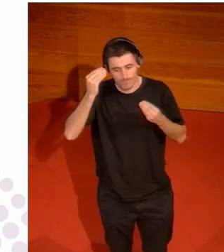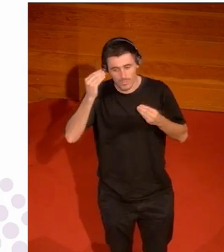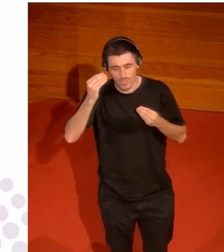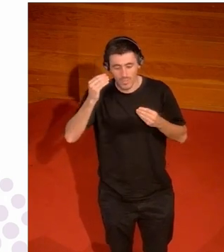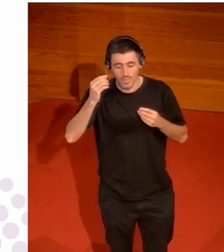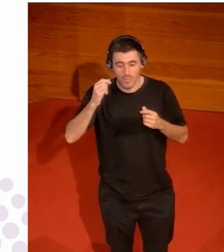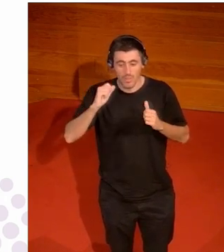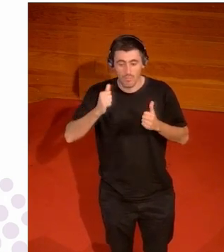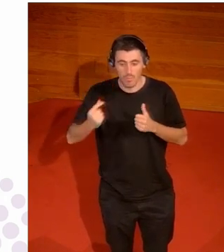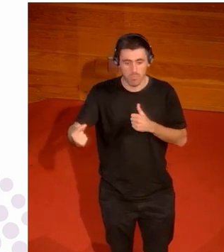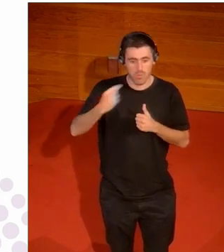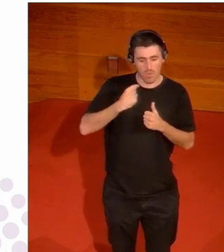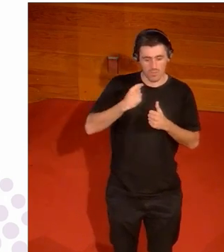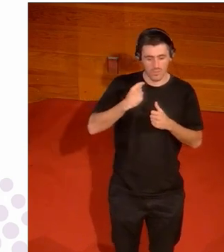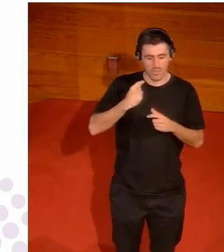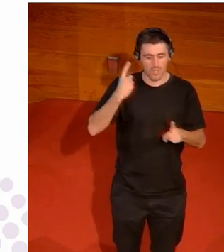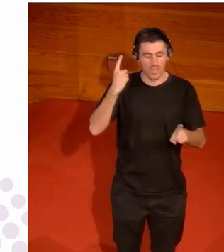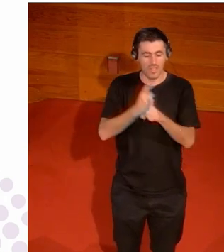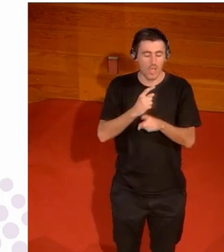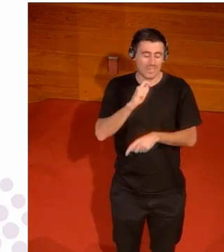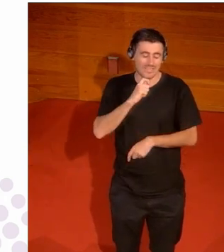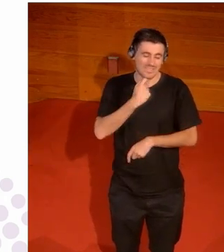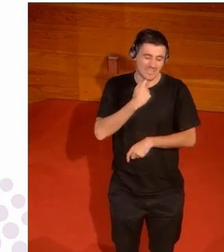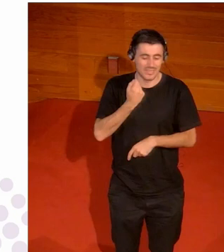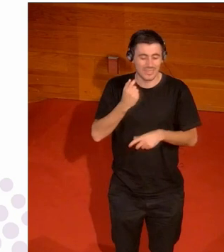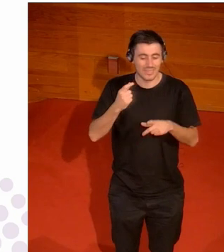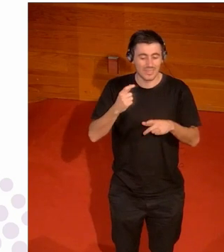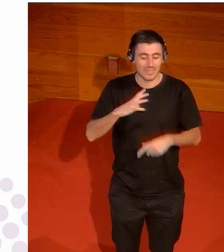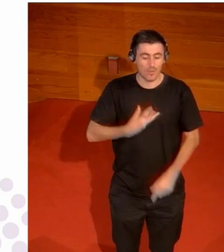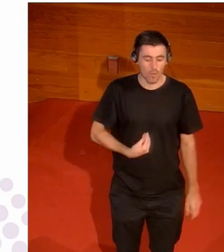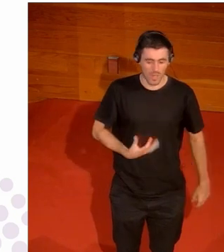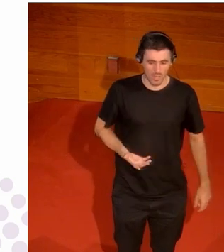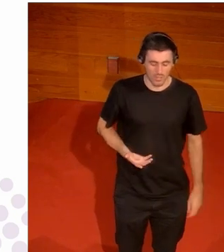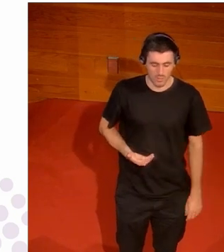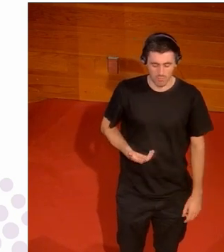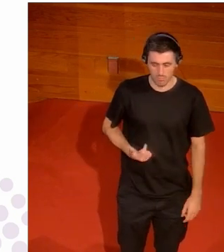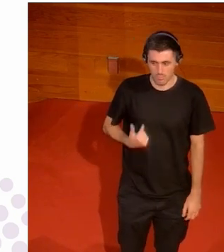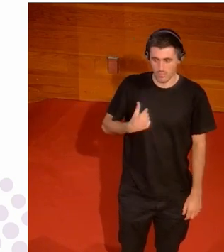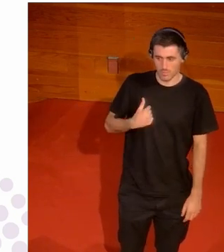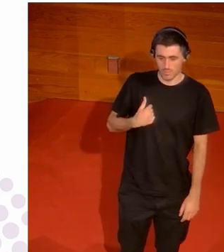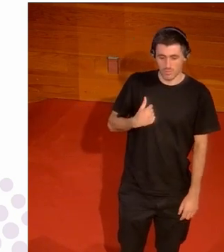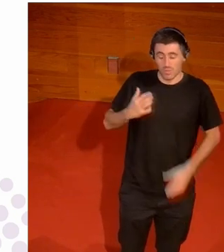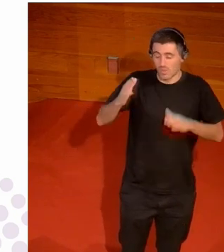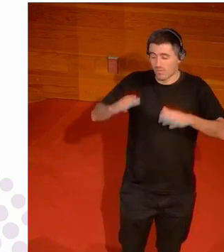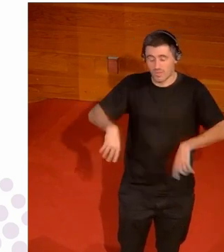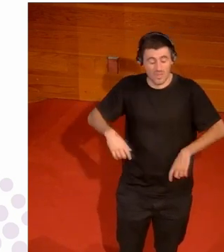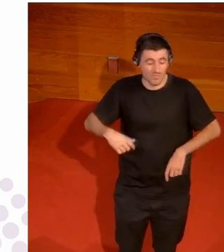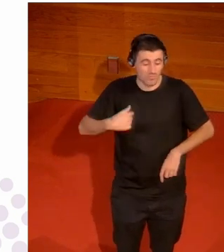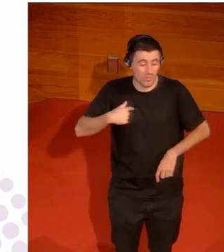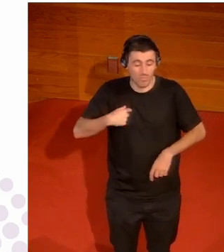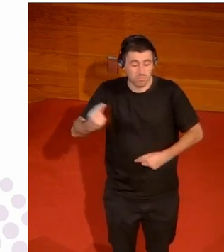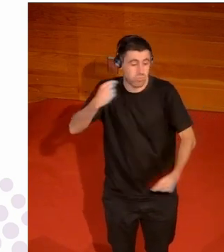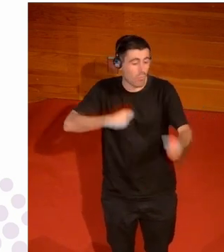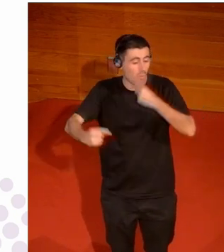transfo a mí me dicen transfo digo no lo soy pero bueno tú te quedas tranquilo es que ya llega un momento que yo no impermeable y me da igual lo que